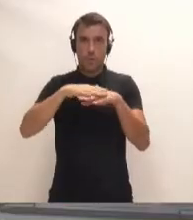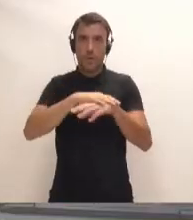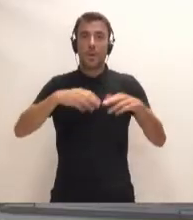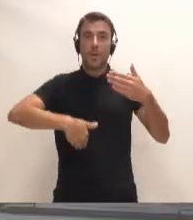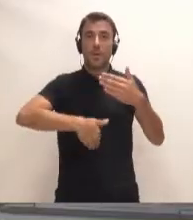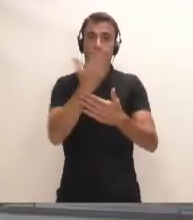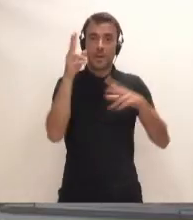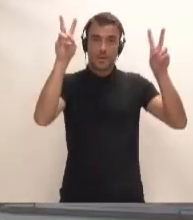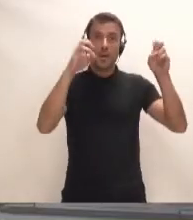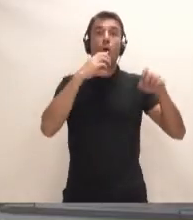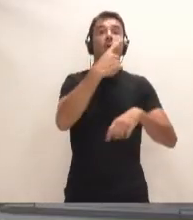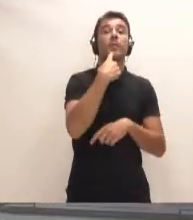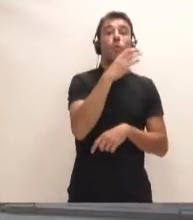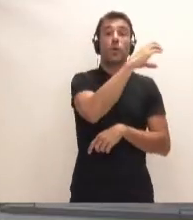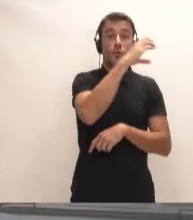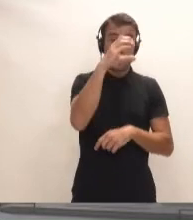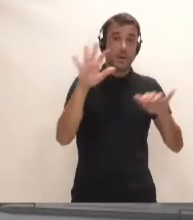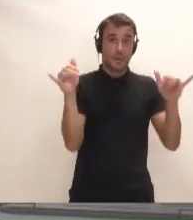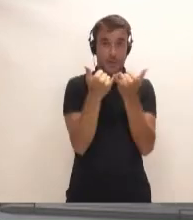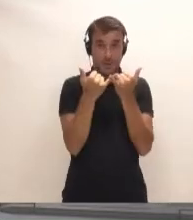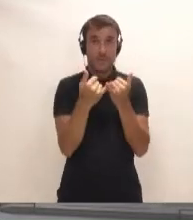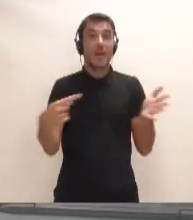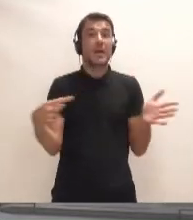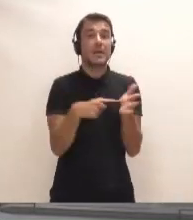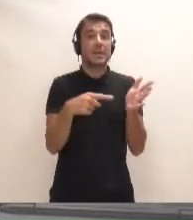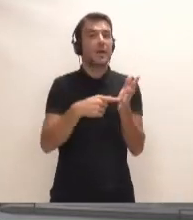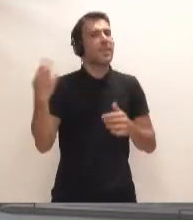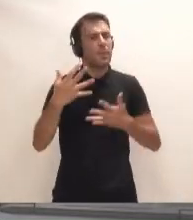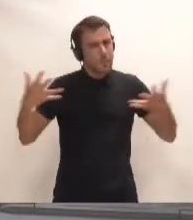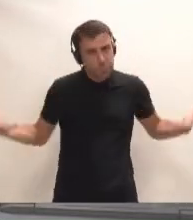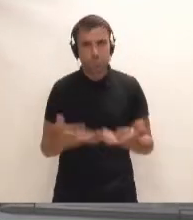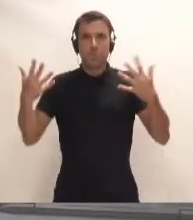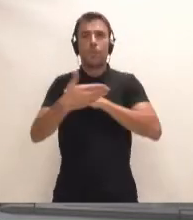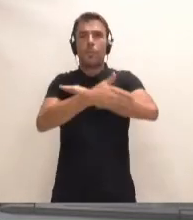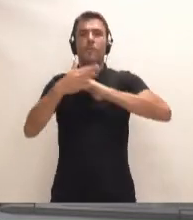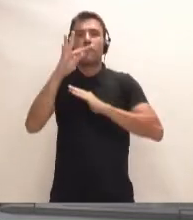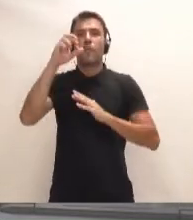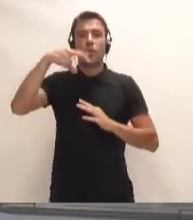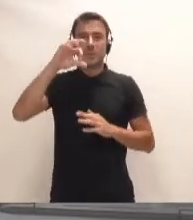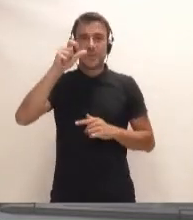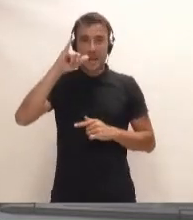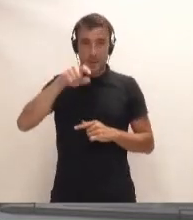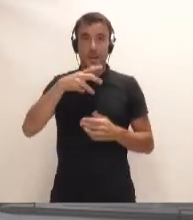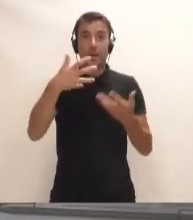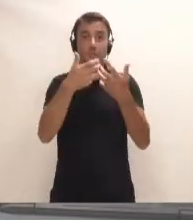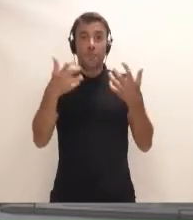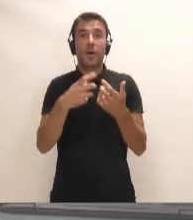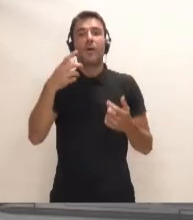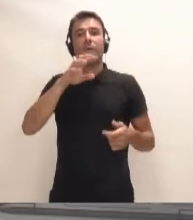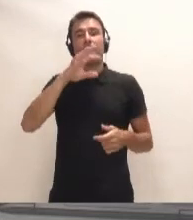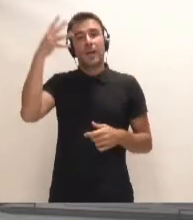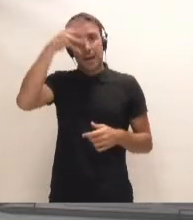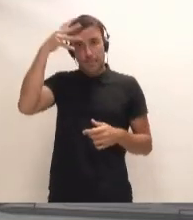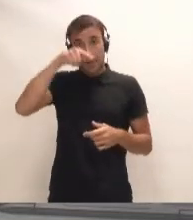encontramos en la prensa. Coalición Canaria, Tenerife, exige que se impulse definitivamente el puerto de Fonsalía. En la información, Fernando Clavisco,